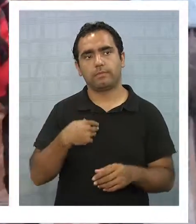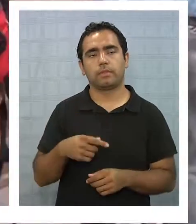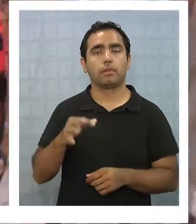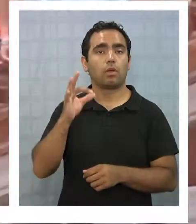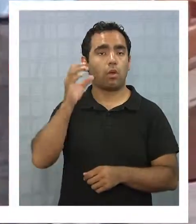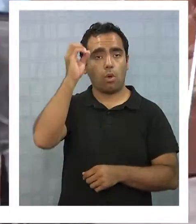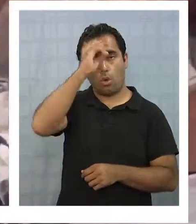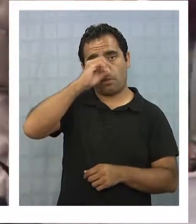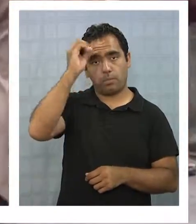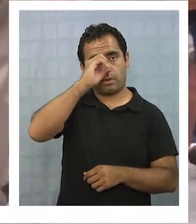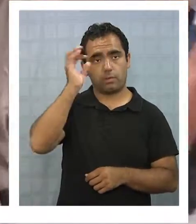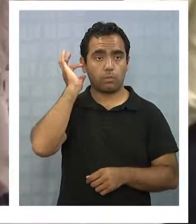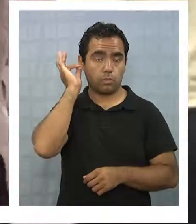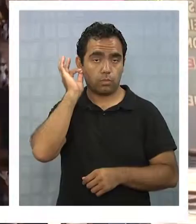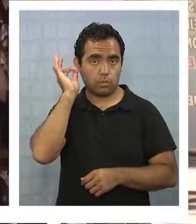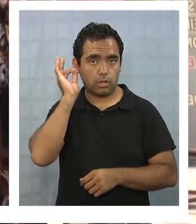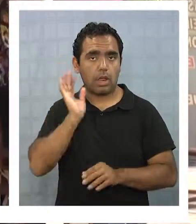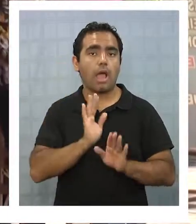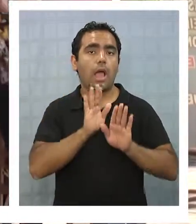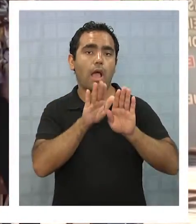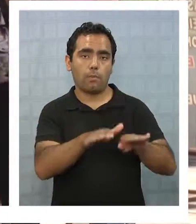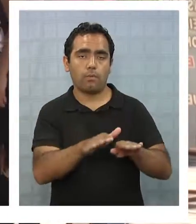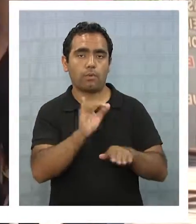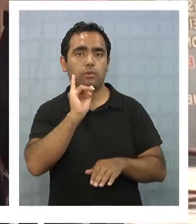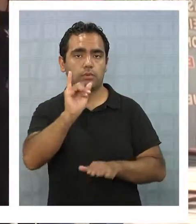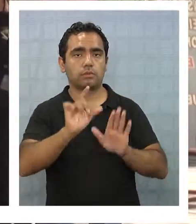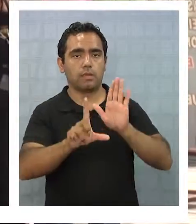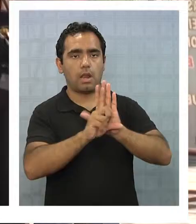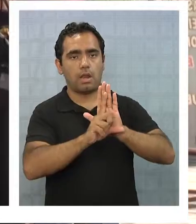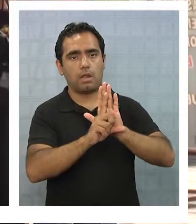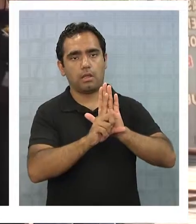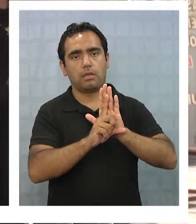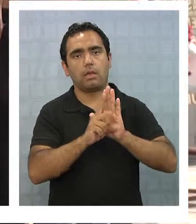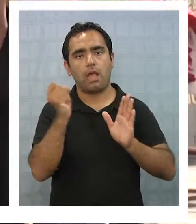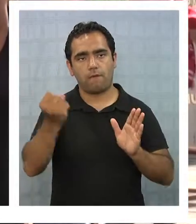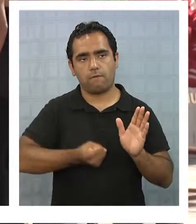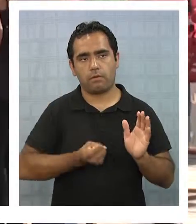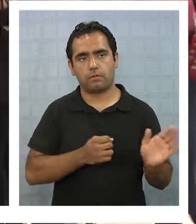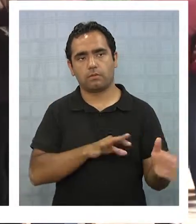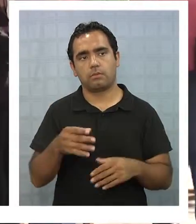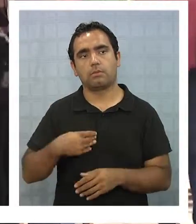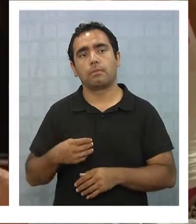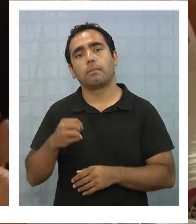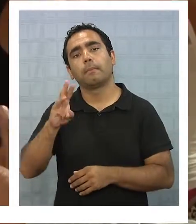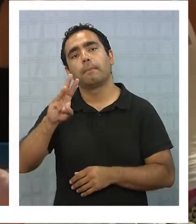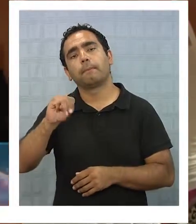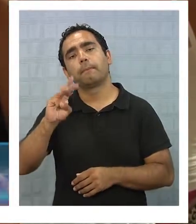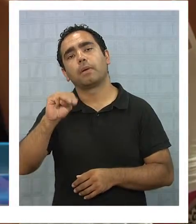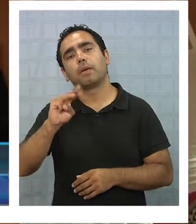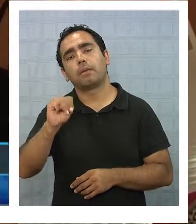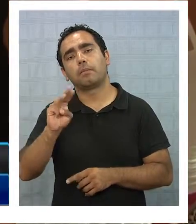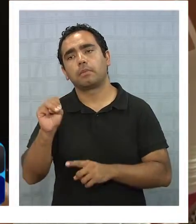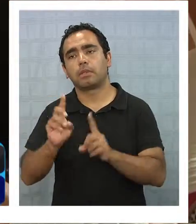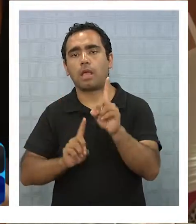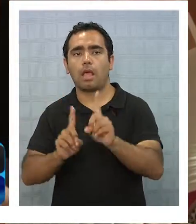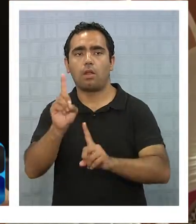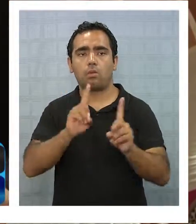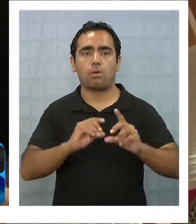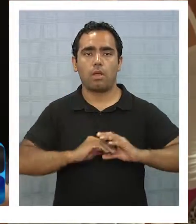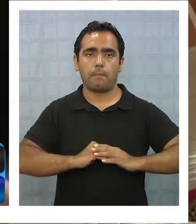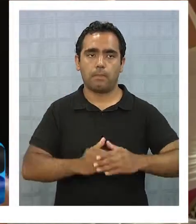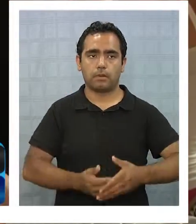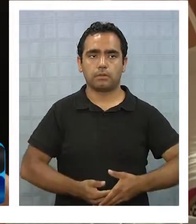La opinión femenina en general se inclina por el apoyo a la propuesta legal. Hay muchas personas, puras mamitas que quedan